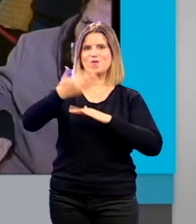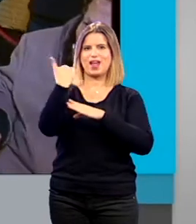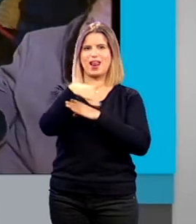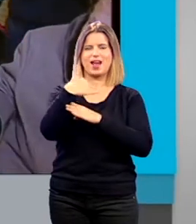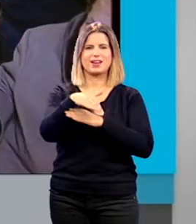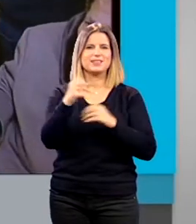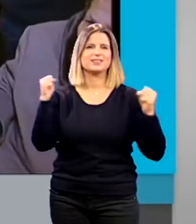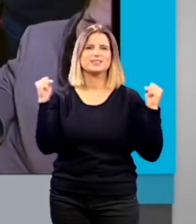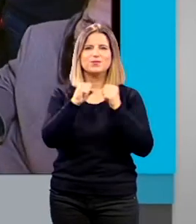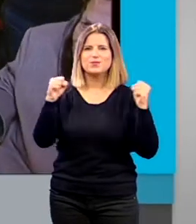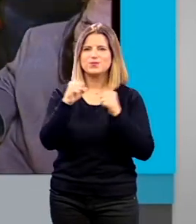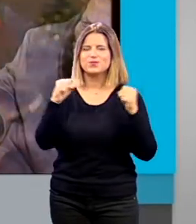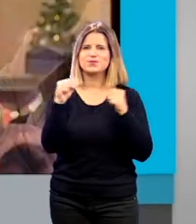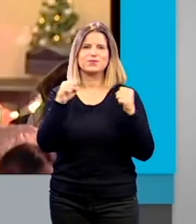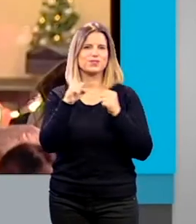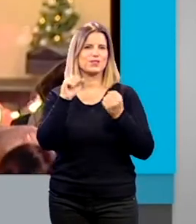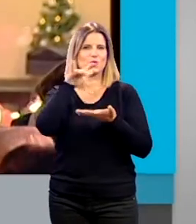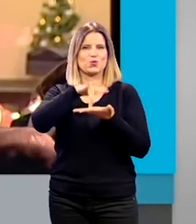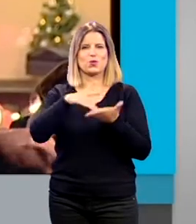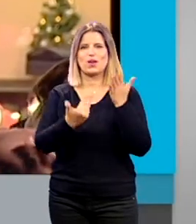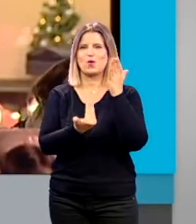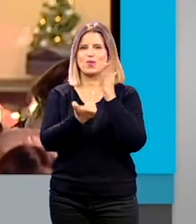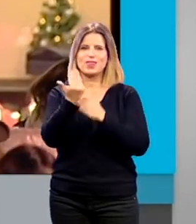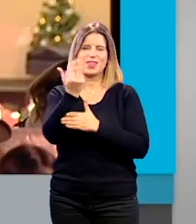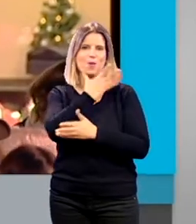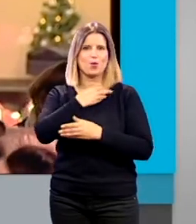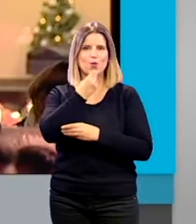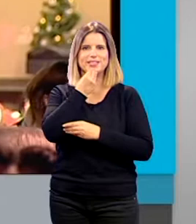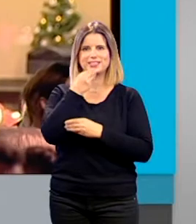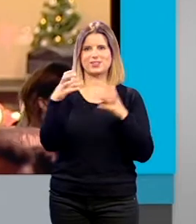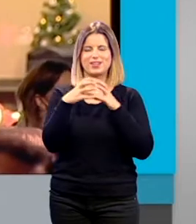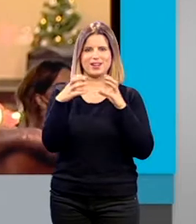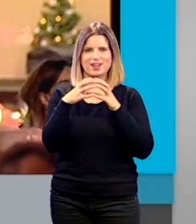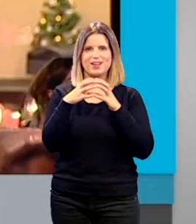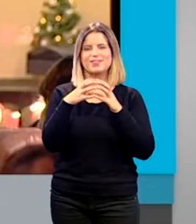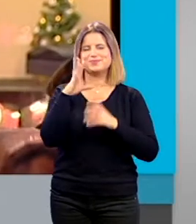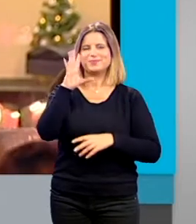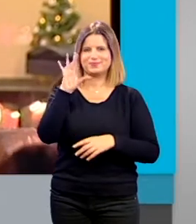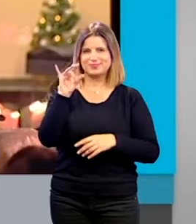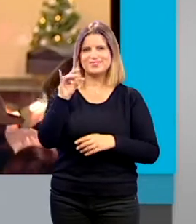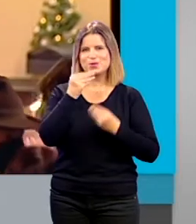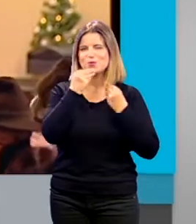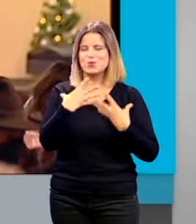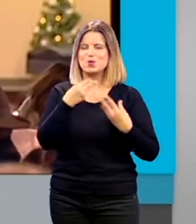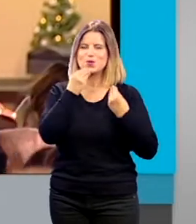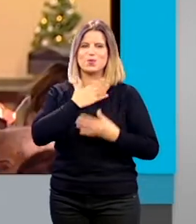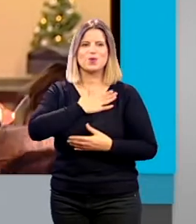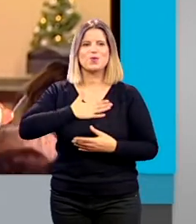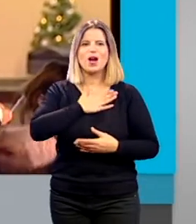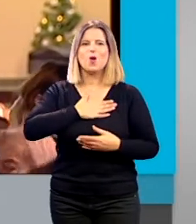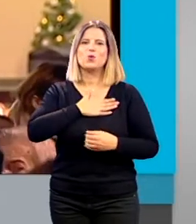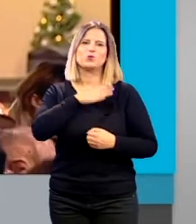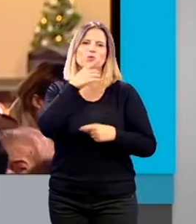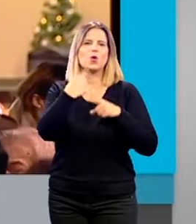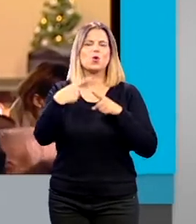frío y este día tan estupendo en Granada. Pues sí, muy agudo. Por lo menos hacen cosas